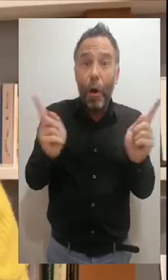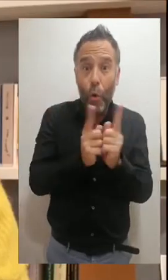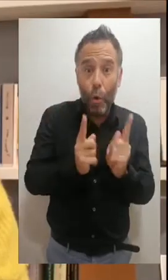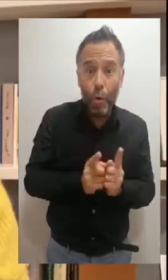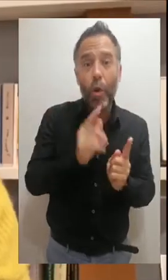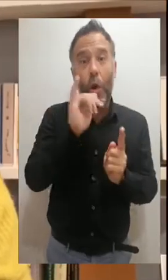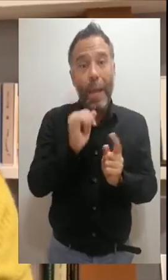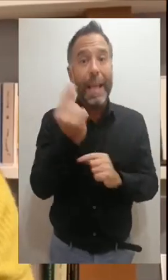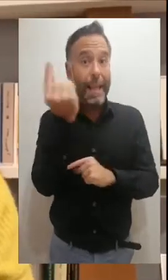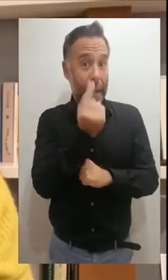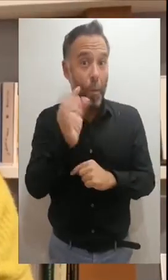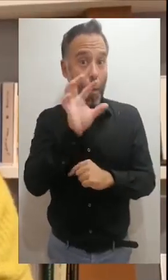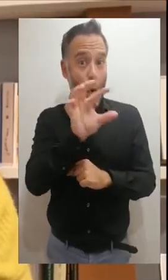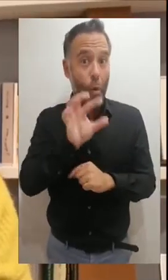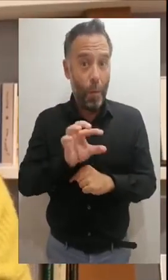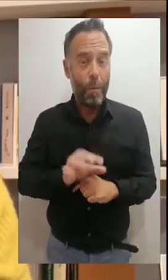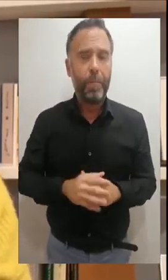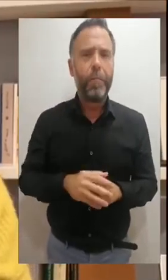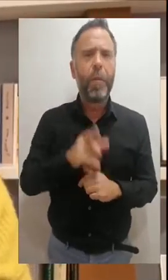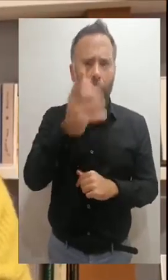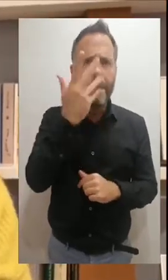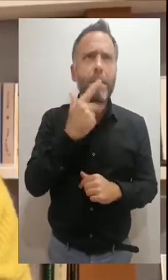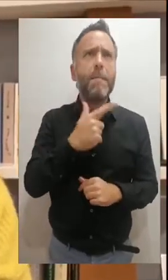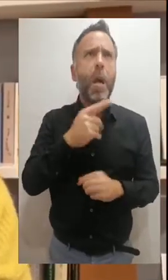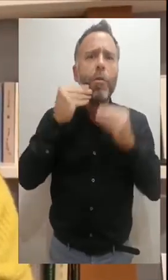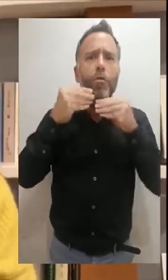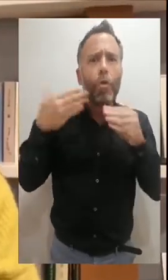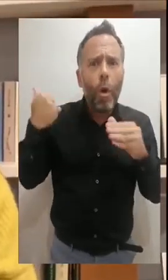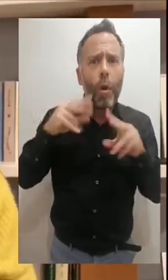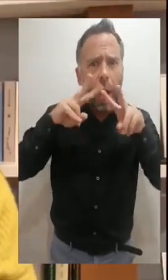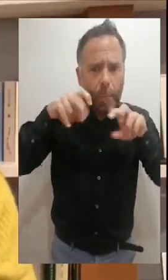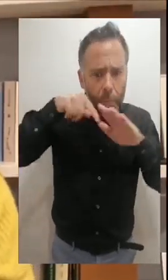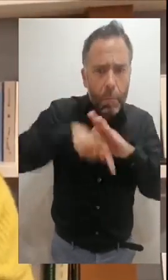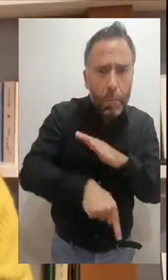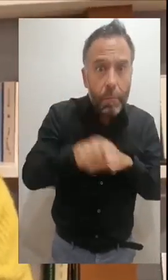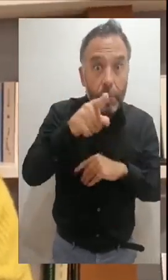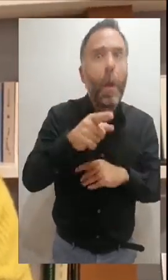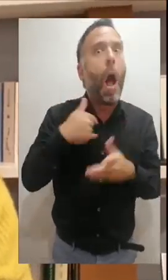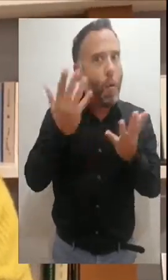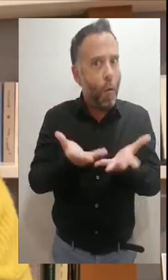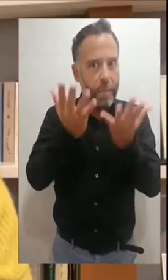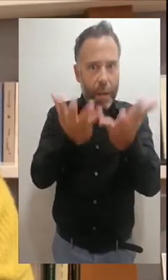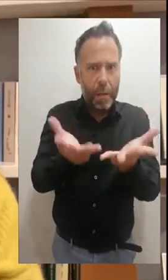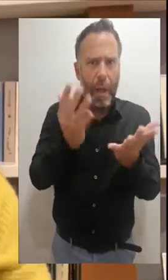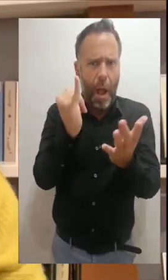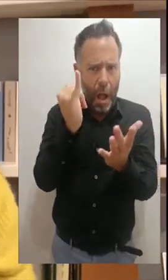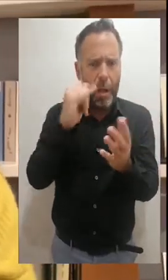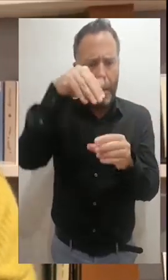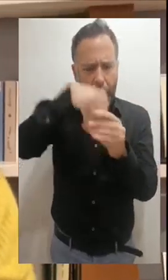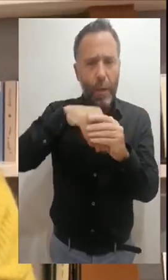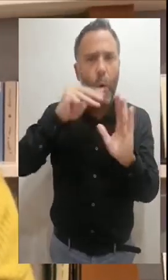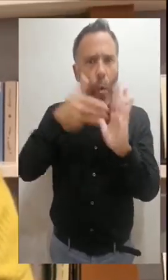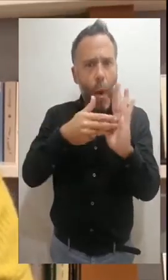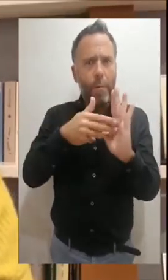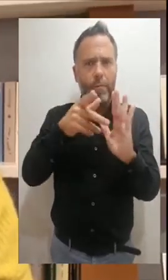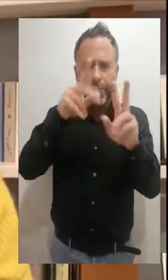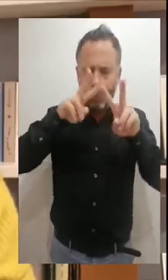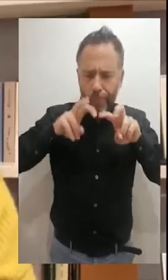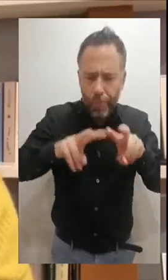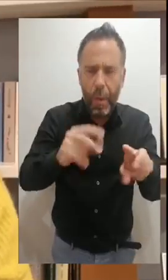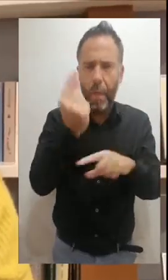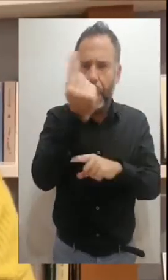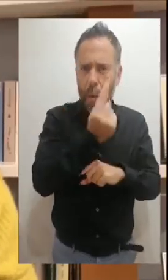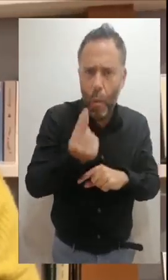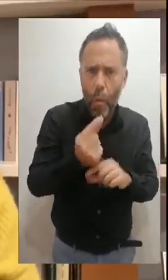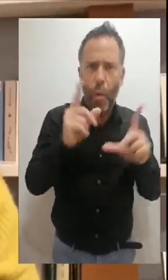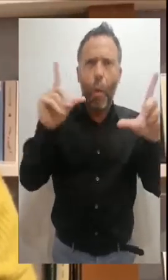dibujos. Si preferís navegar por la historia, hemos puesto a vuestra disposición una amplia oferta para que podáis navegar